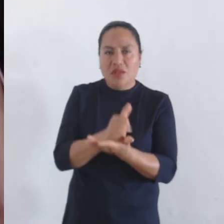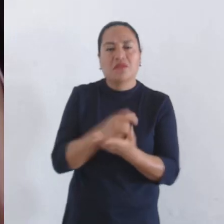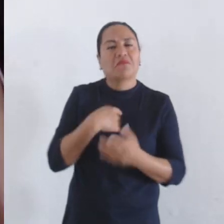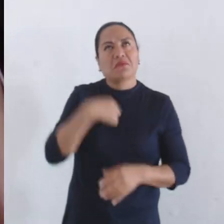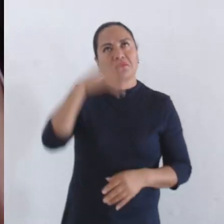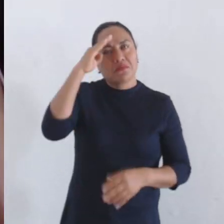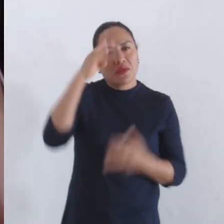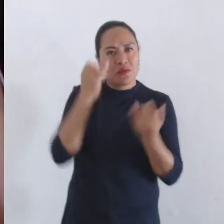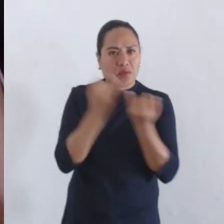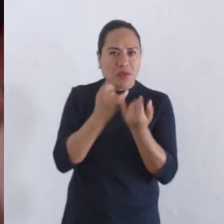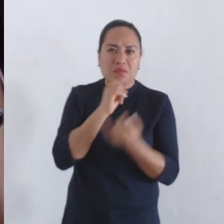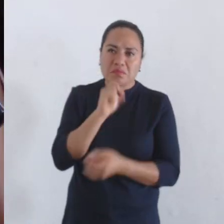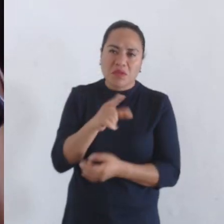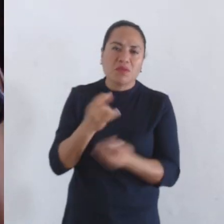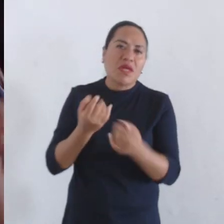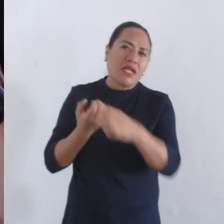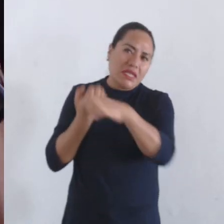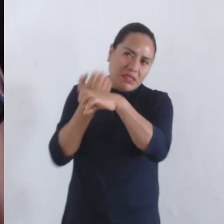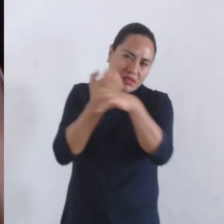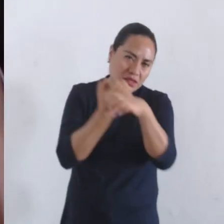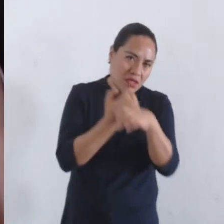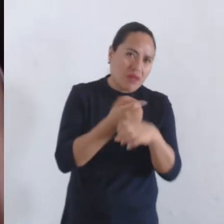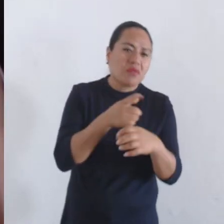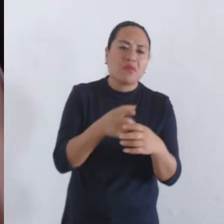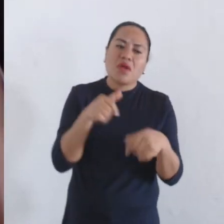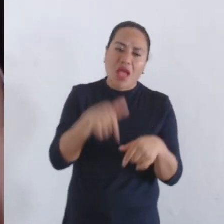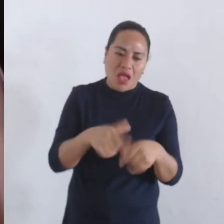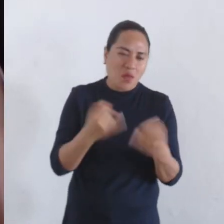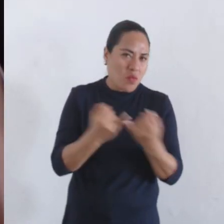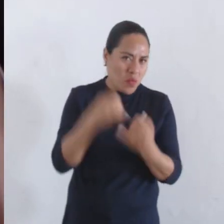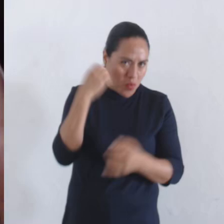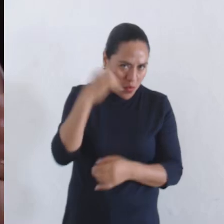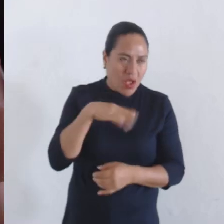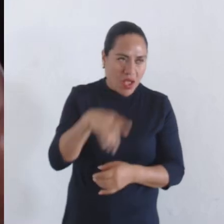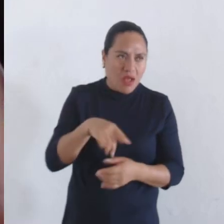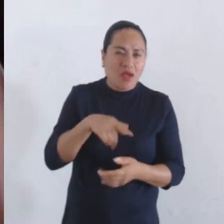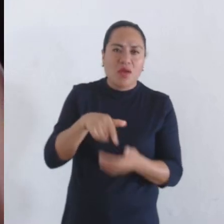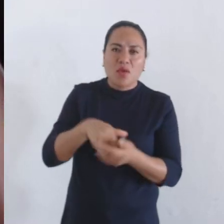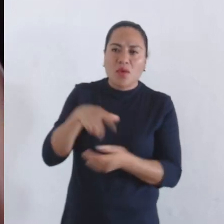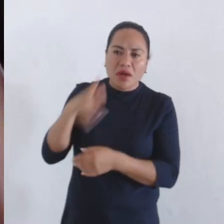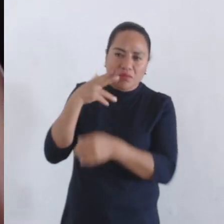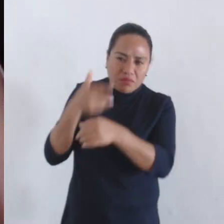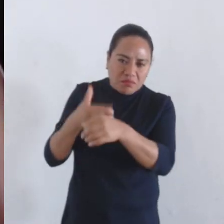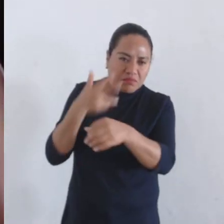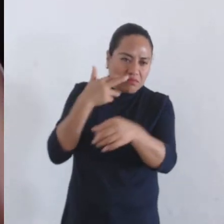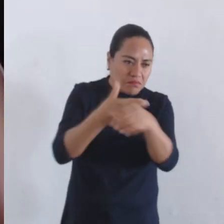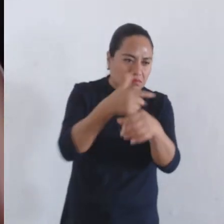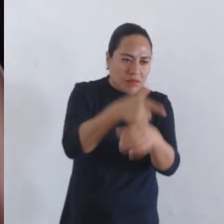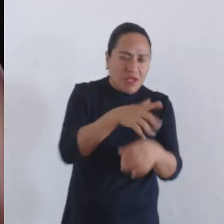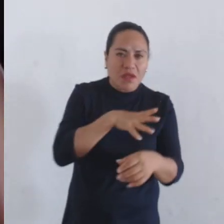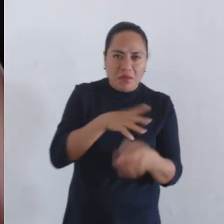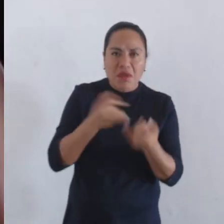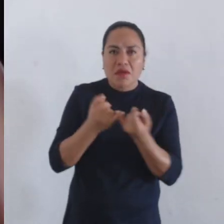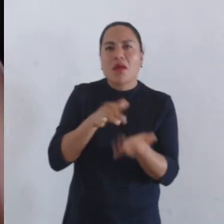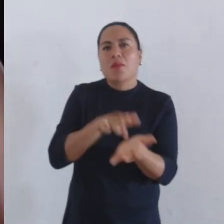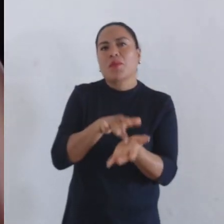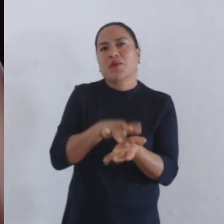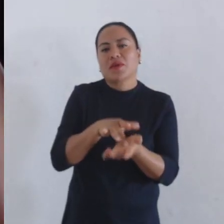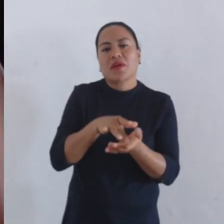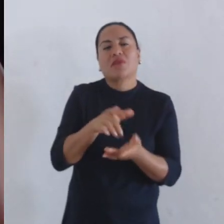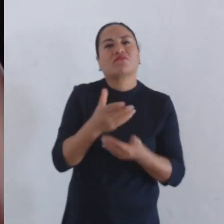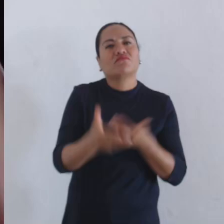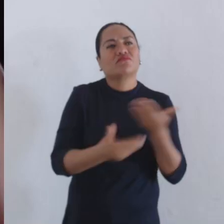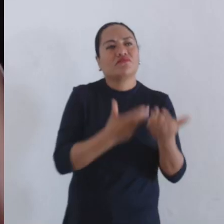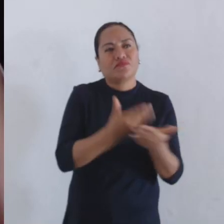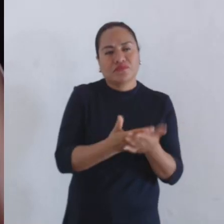también en el Estado, bueno, cada uno desde su trinchera, hemos formado parte de iniciativas tan importantes como el